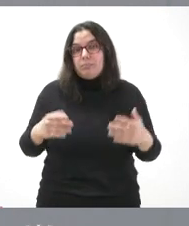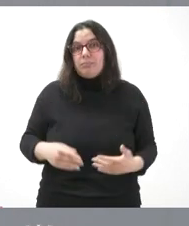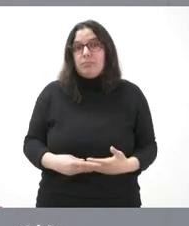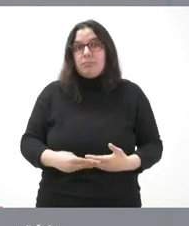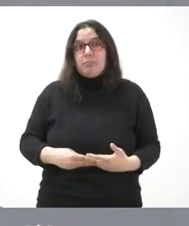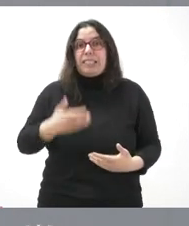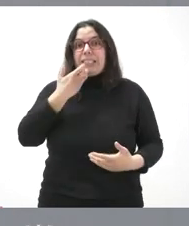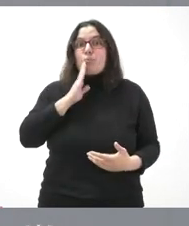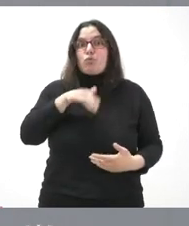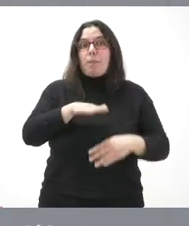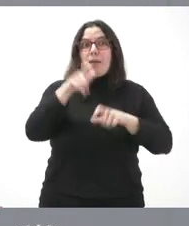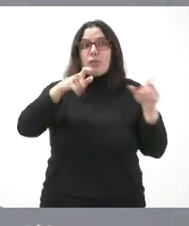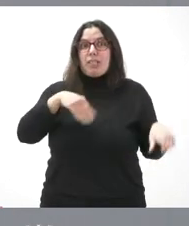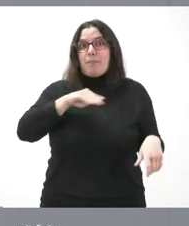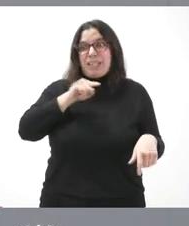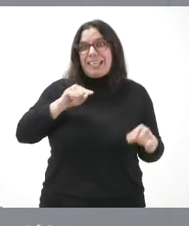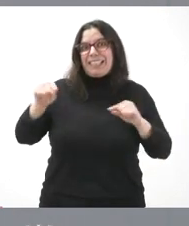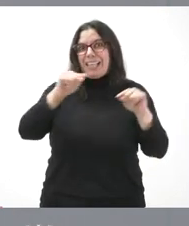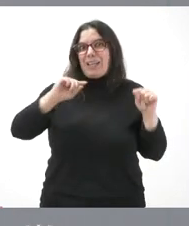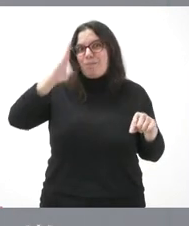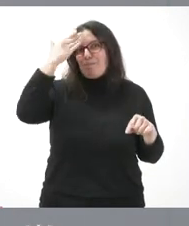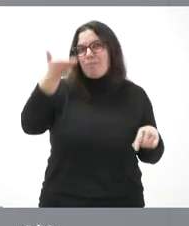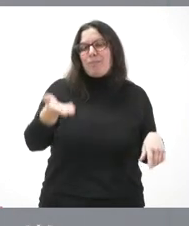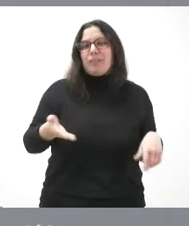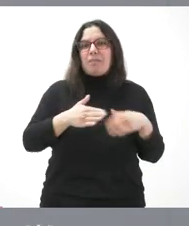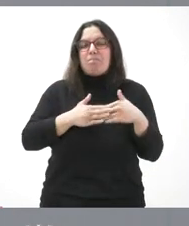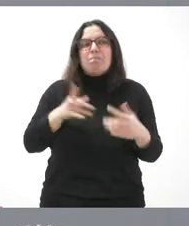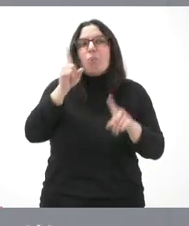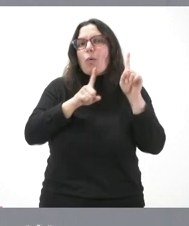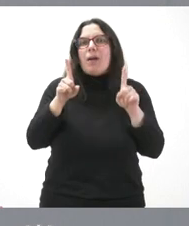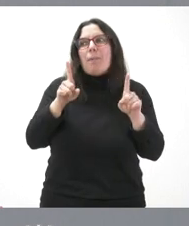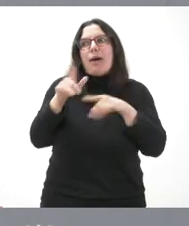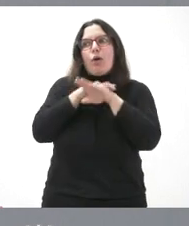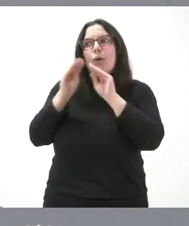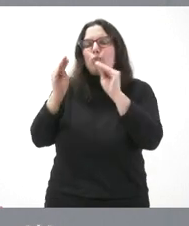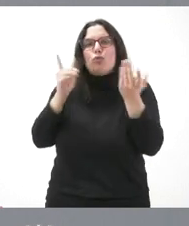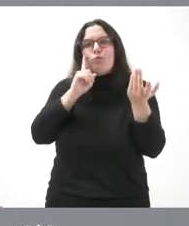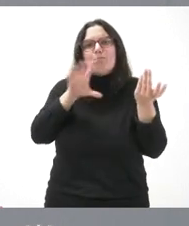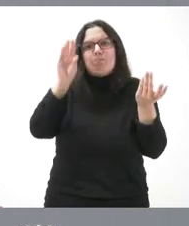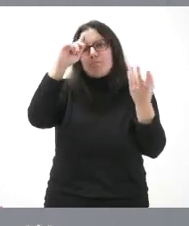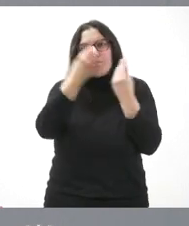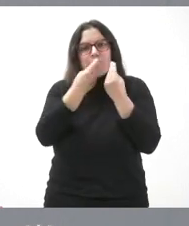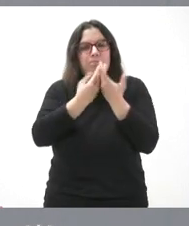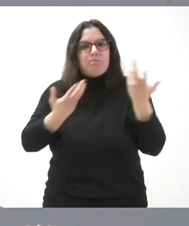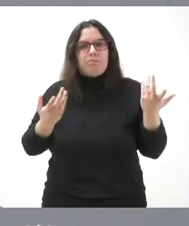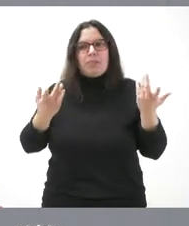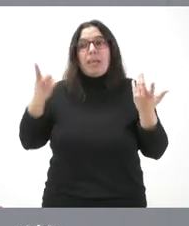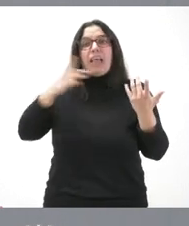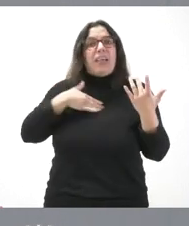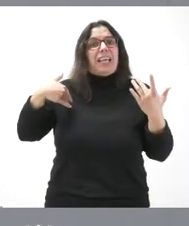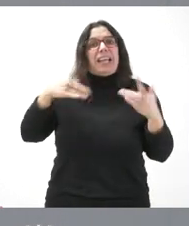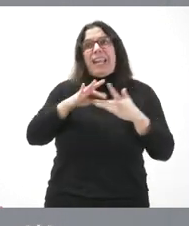es bueno para los españoles. Es que ese es el debate. Es decir, no veo qué inconveniente tiene el Gobierno en que él no quiere liderarlo,